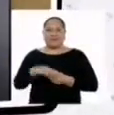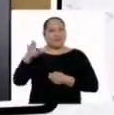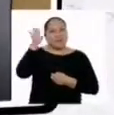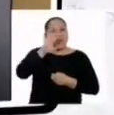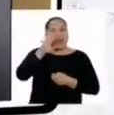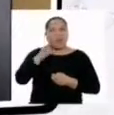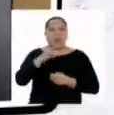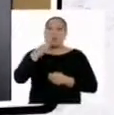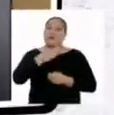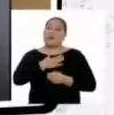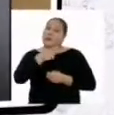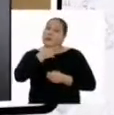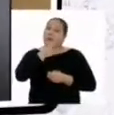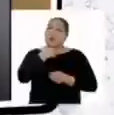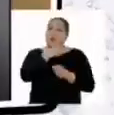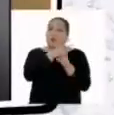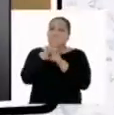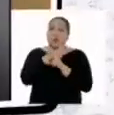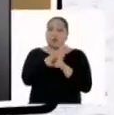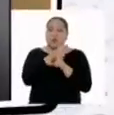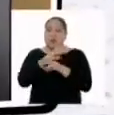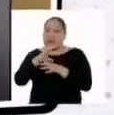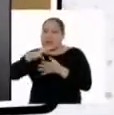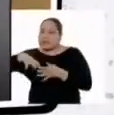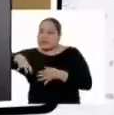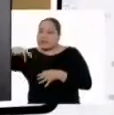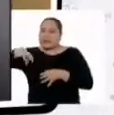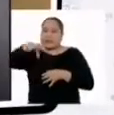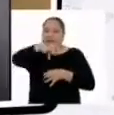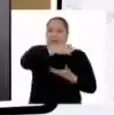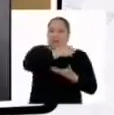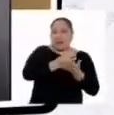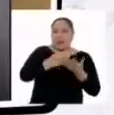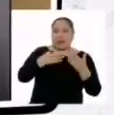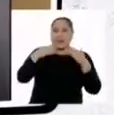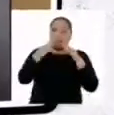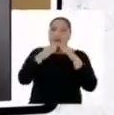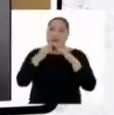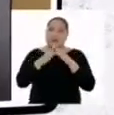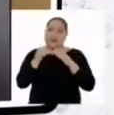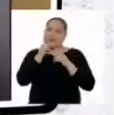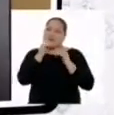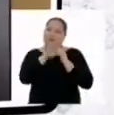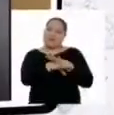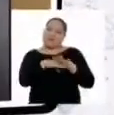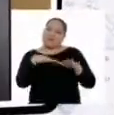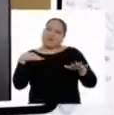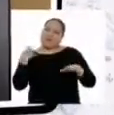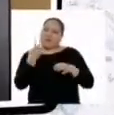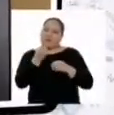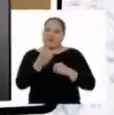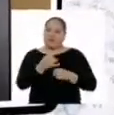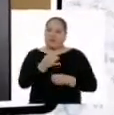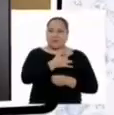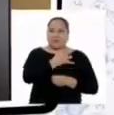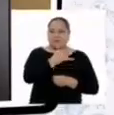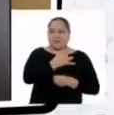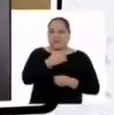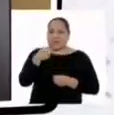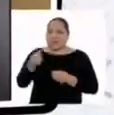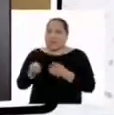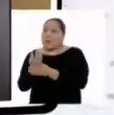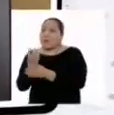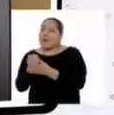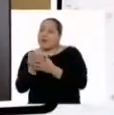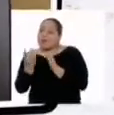Hola. A mí me gusta cuidar mucho las plantas de mi casa. Más ahora que no podemos salir mucho. Me hacen sentir más cerca en